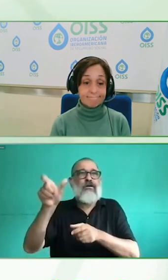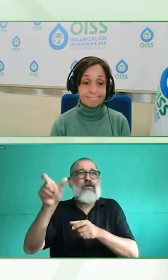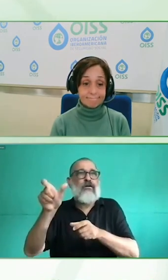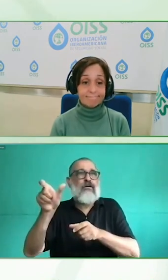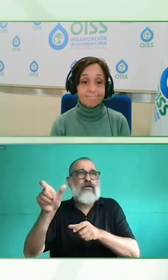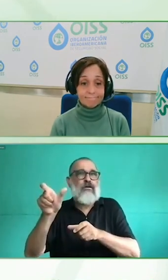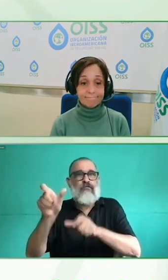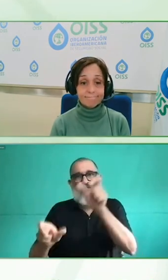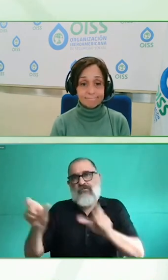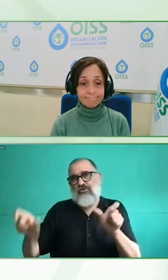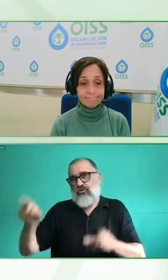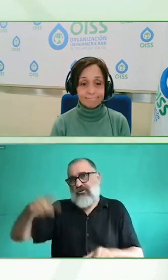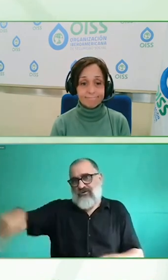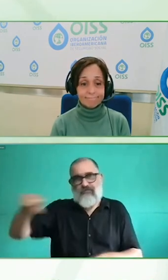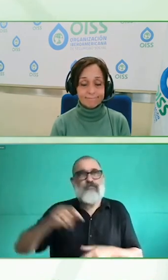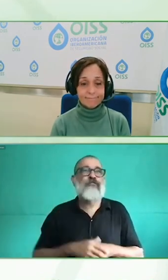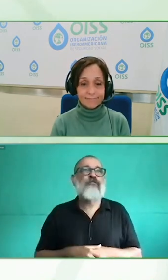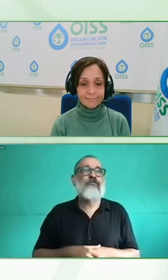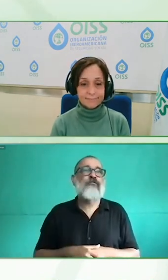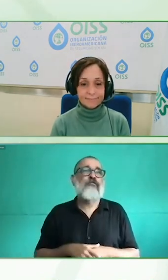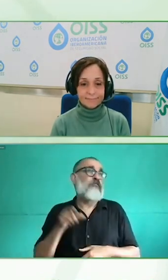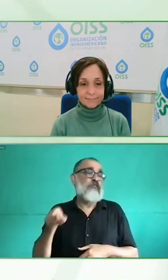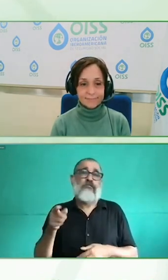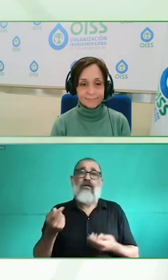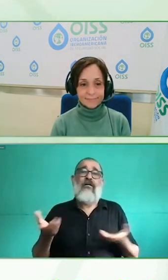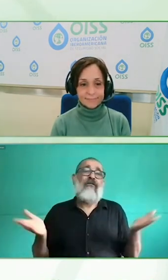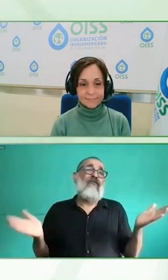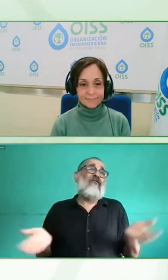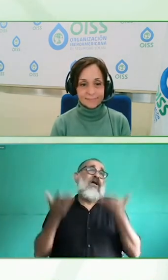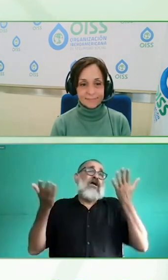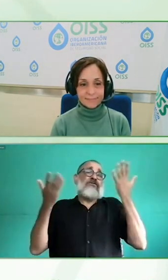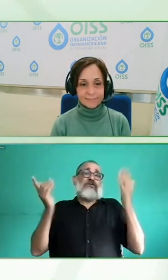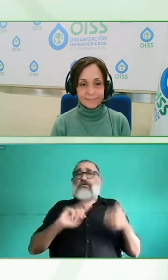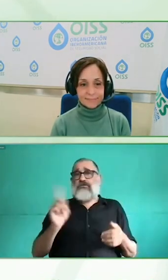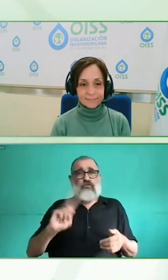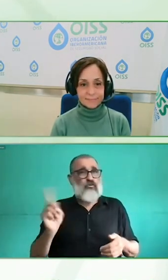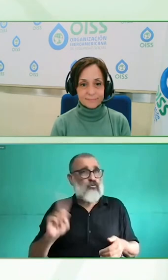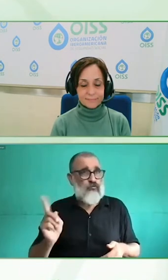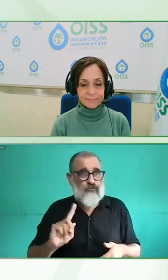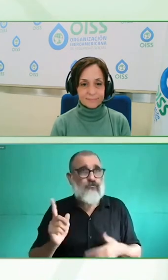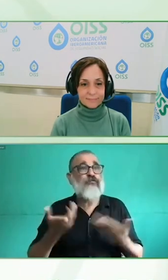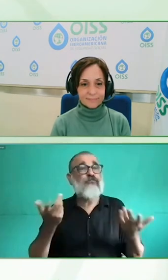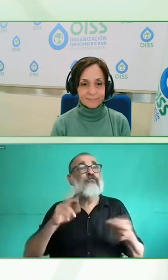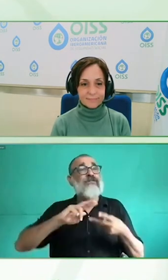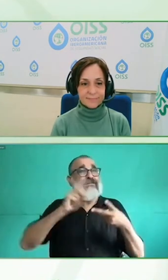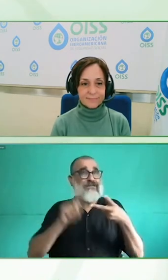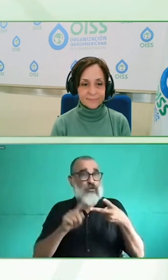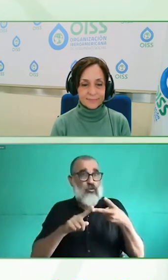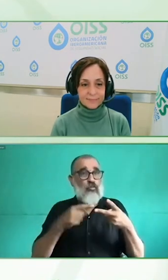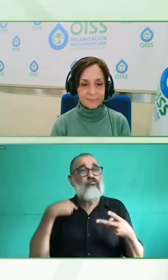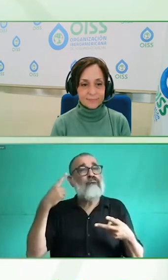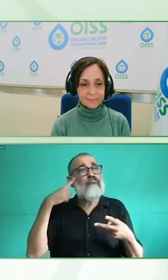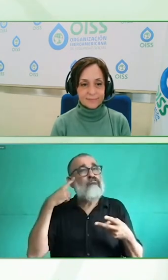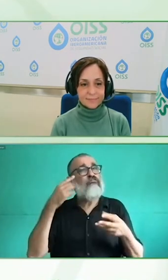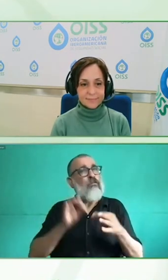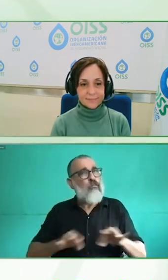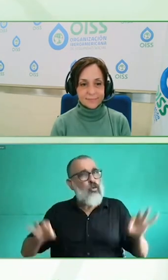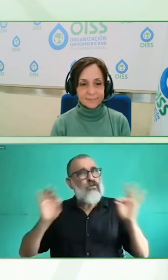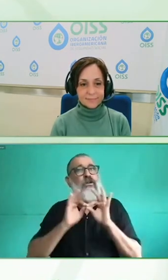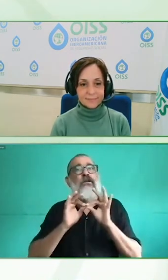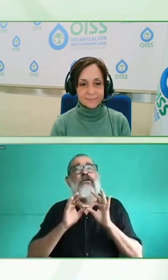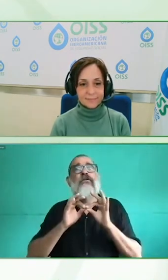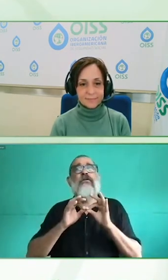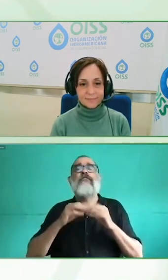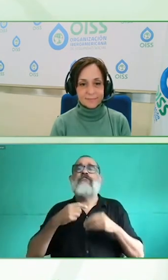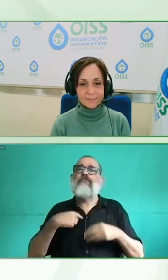negocios, ¿no? Que está allí, ¿no? Y al final estás hablando de lo mismo pero como con una puerta cerrada. Entonces, yo siempre invito a la gente a